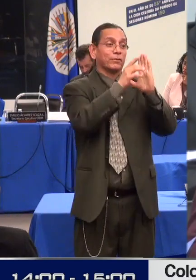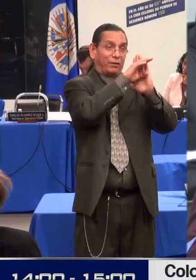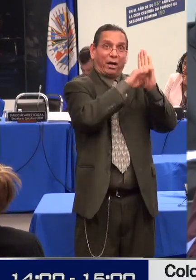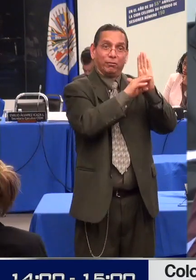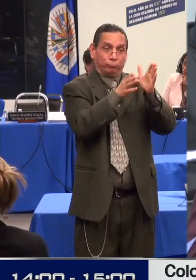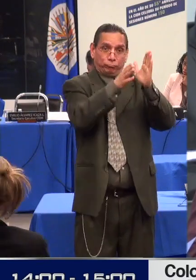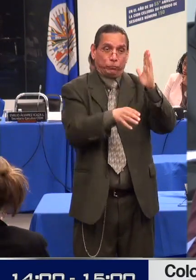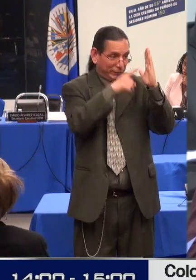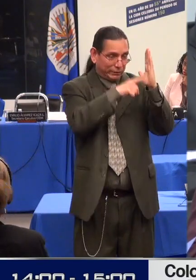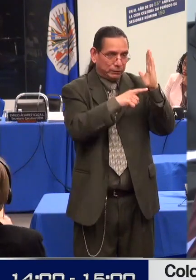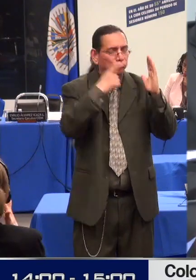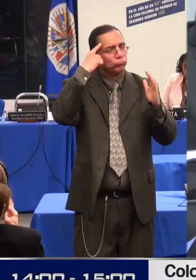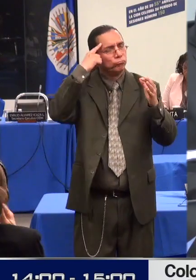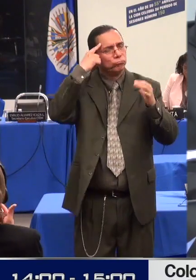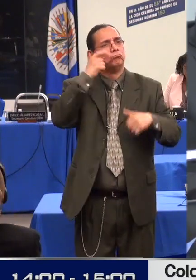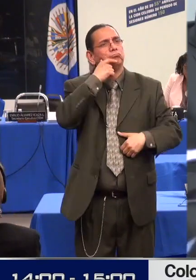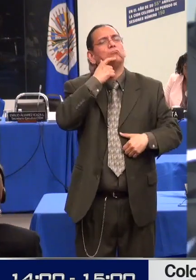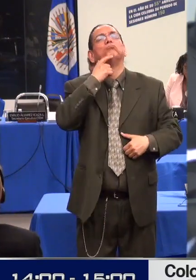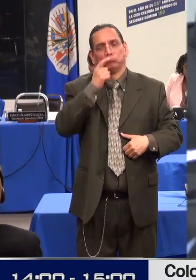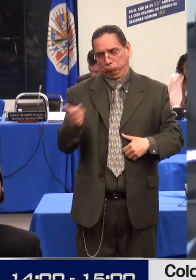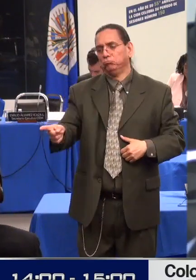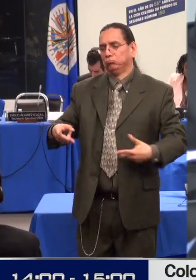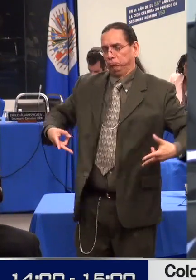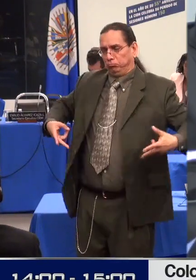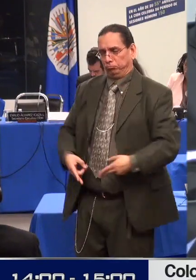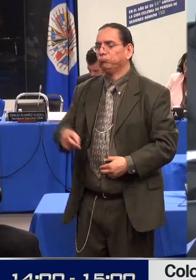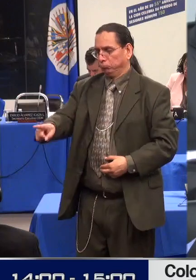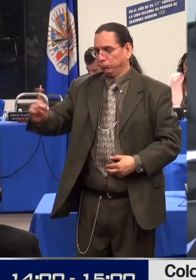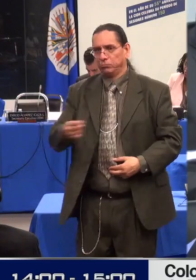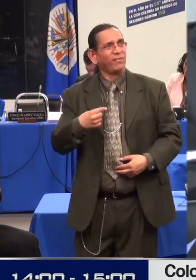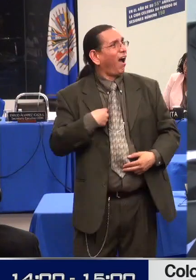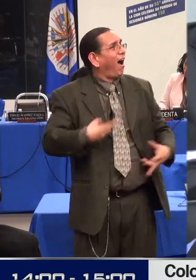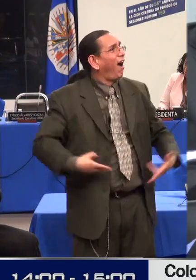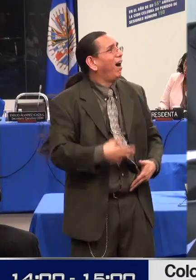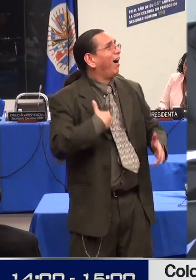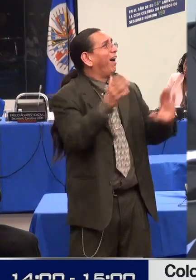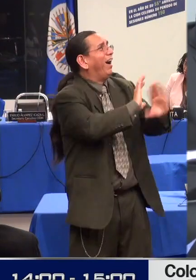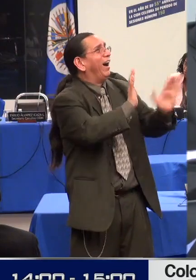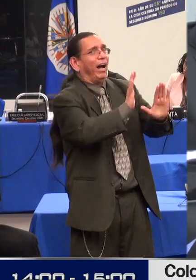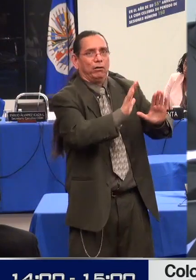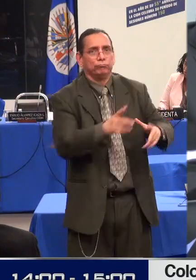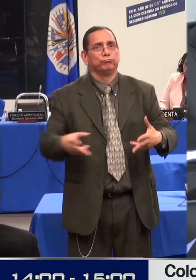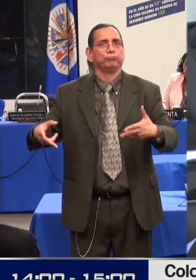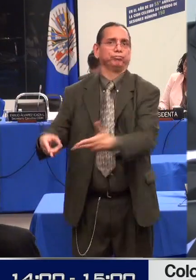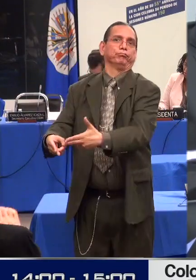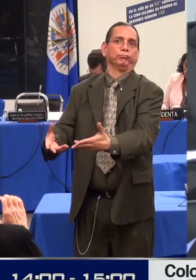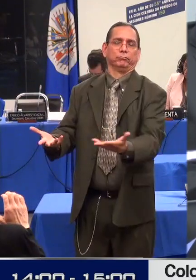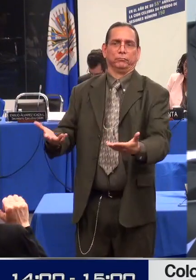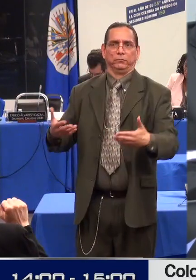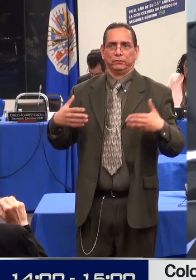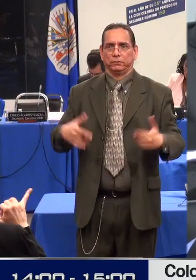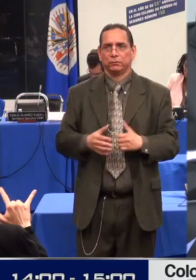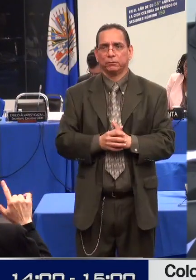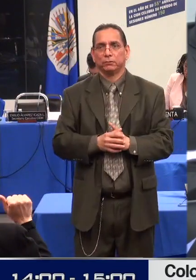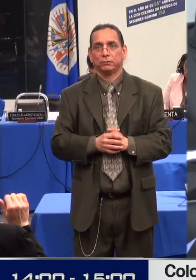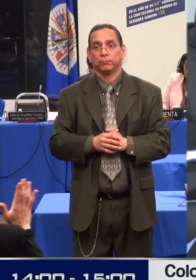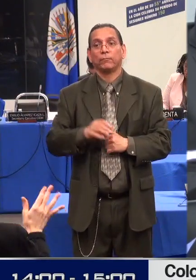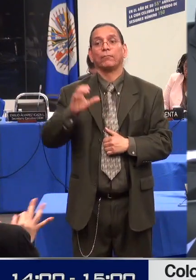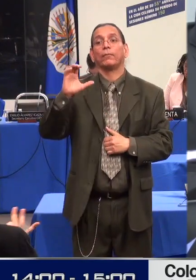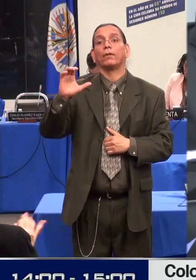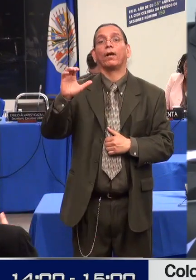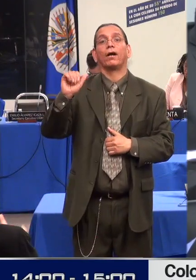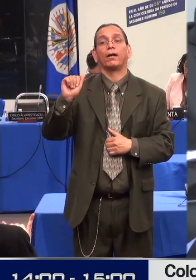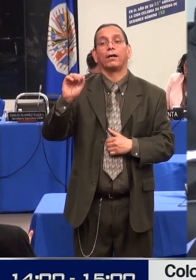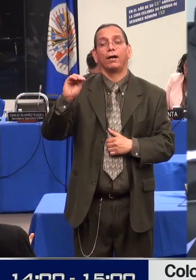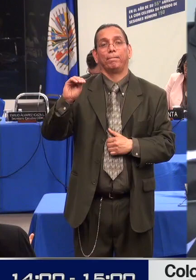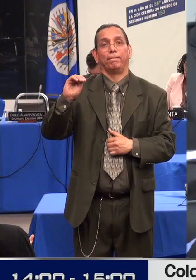como lo demostrarán las historias de Camila y Natalia. En muchos casos que recibimos, las familias nos dicen que quieren